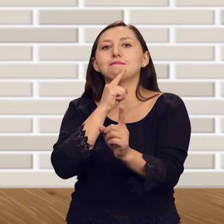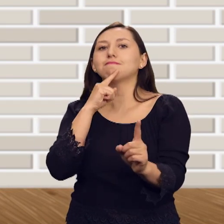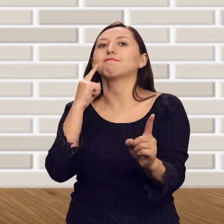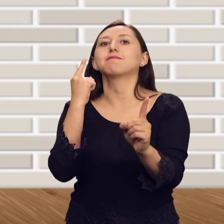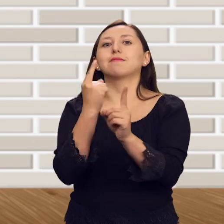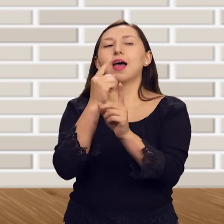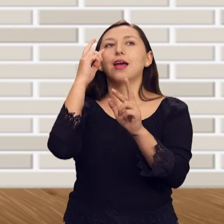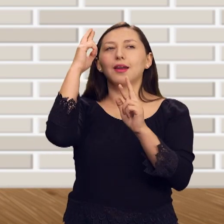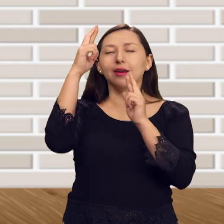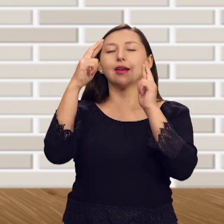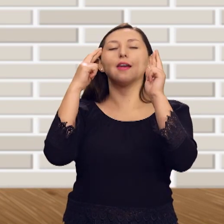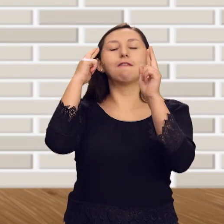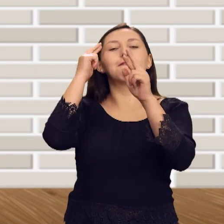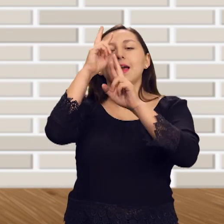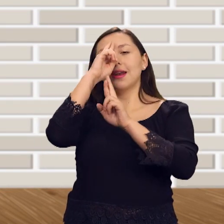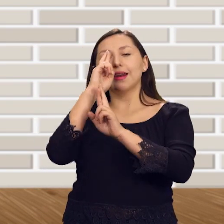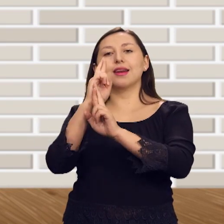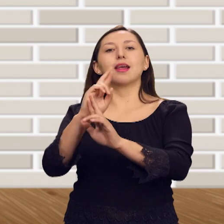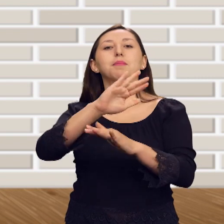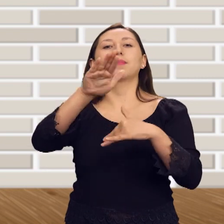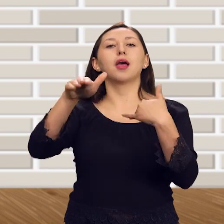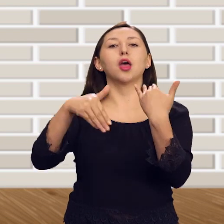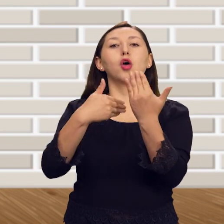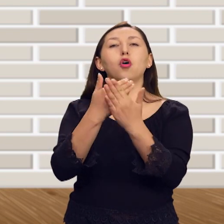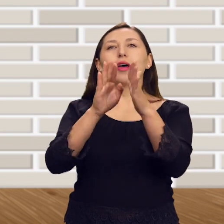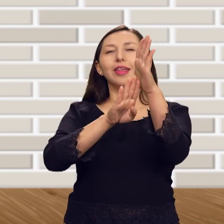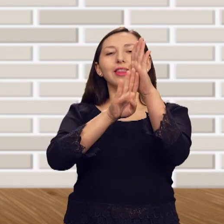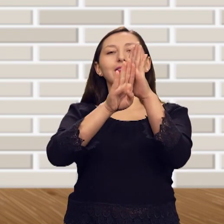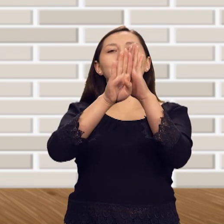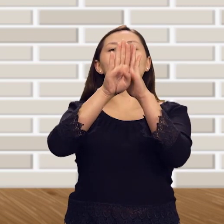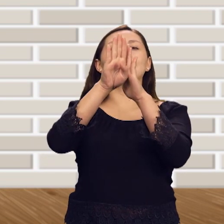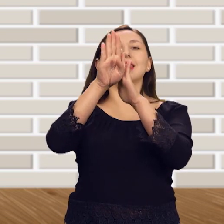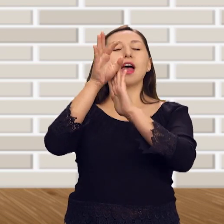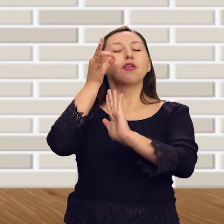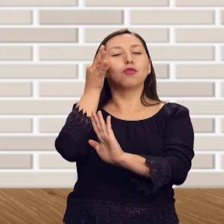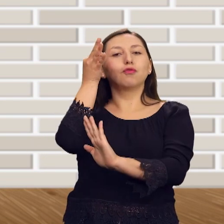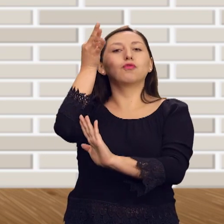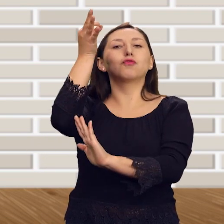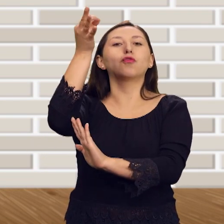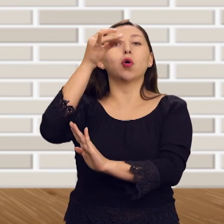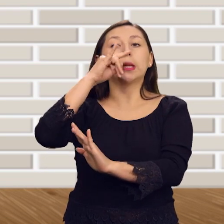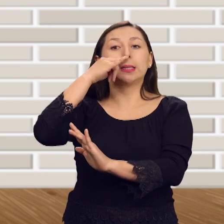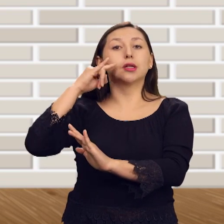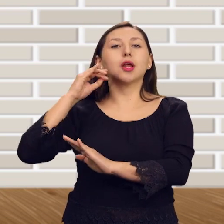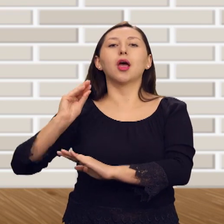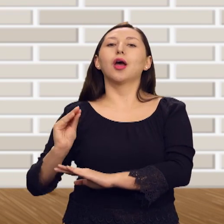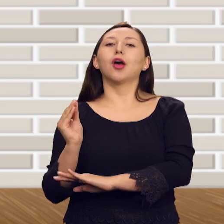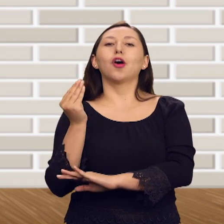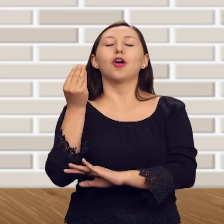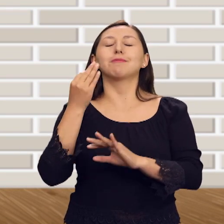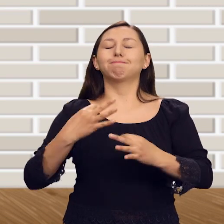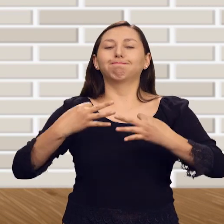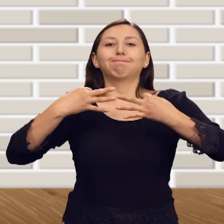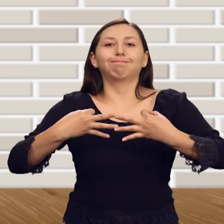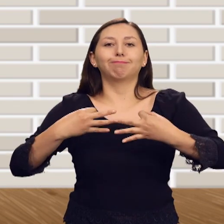reflexión y el respeto para formar personas empáticas y seguras de sí mismas y de lo que elijan. Ahora